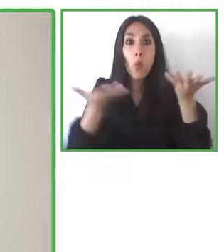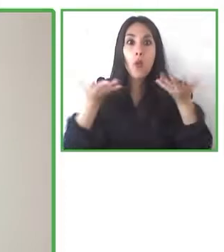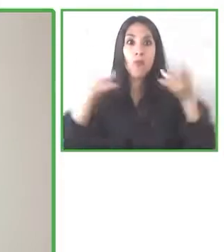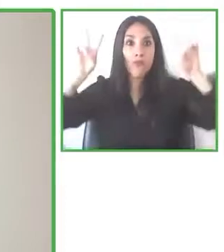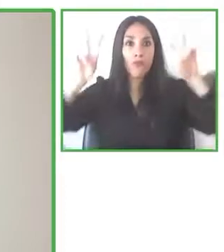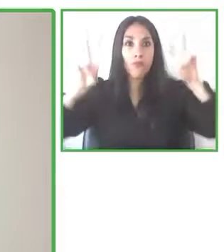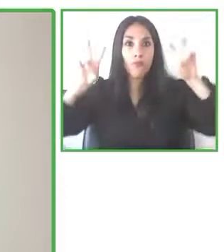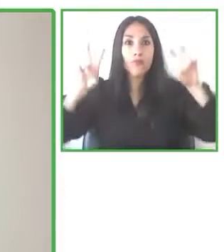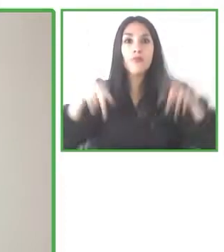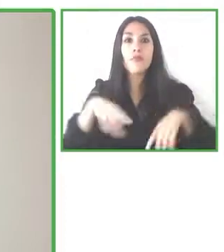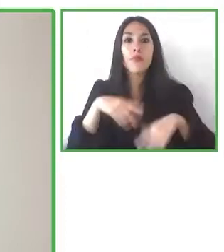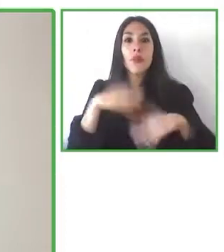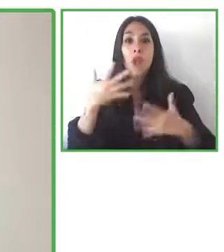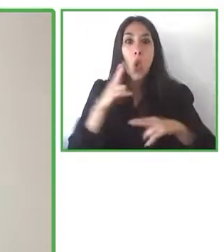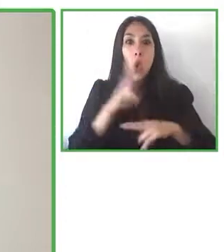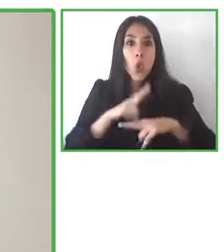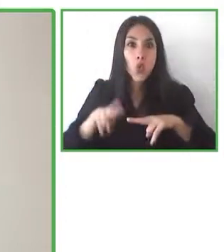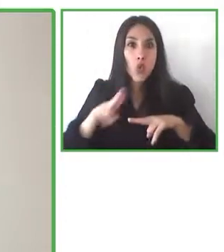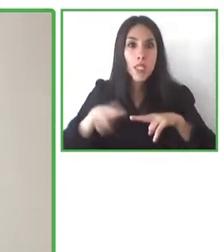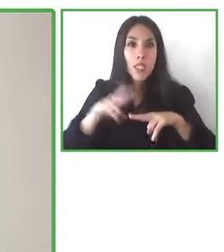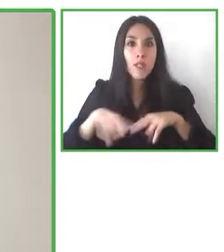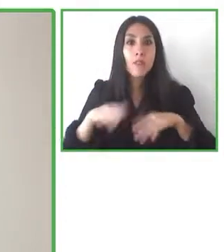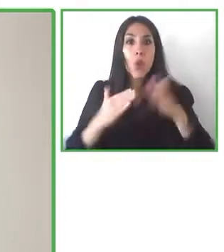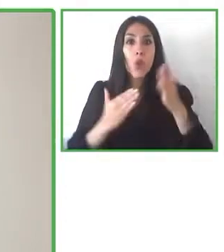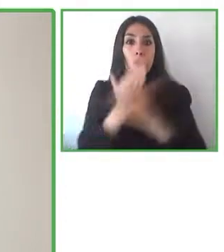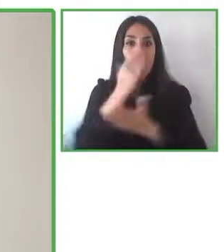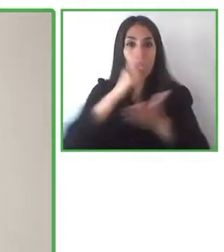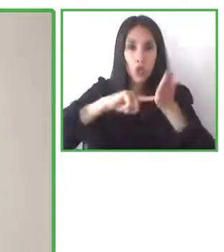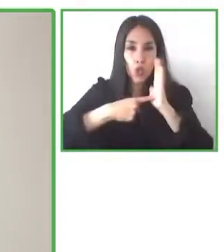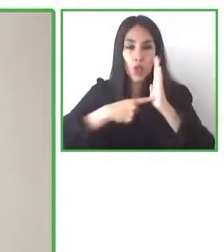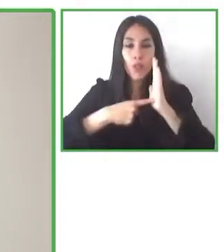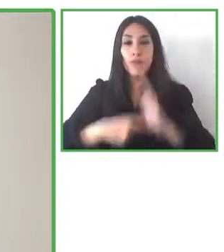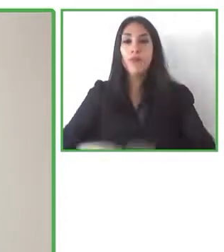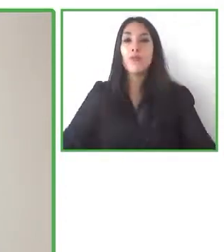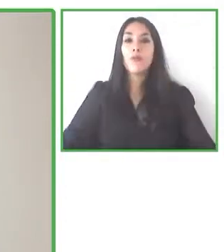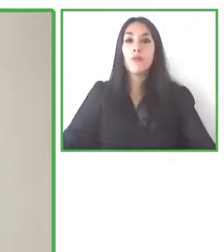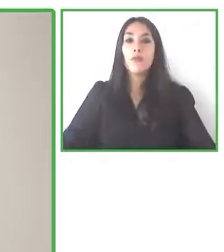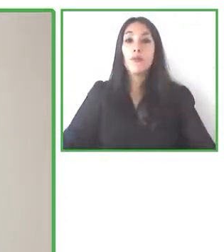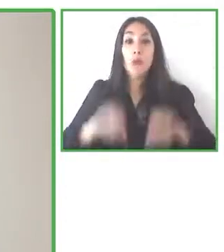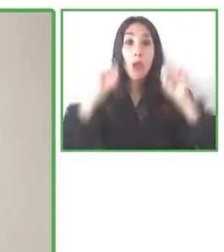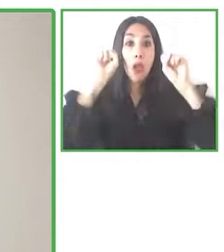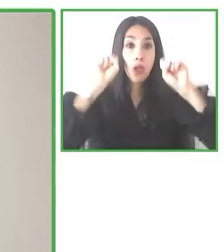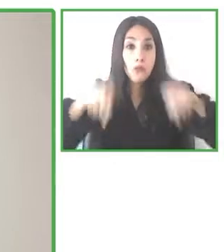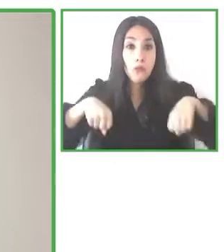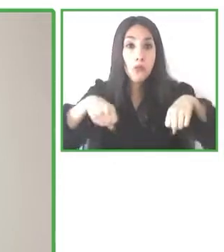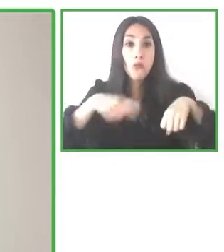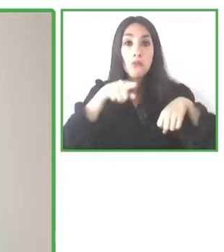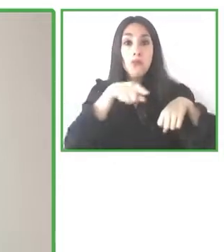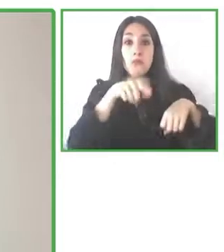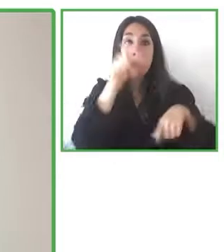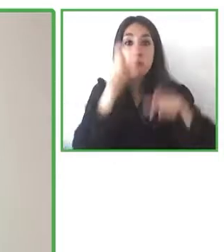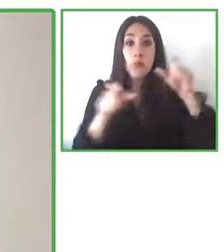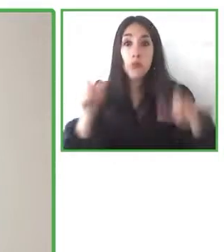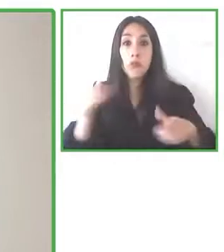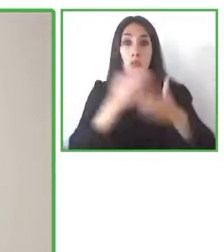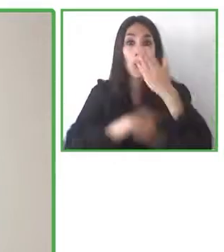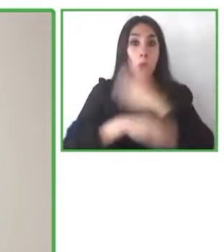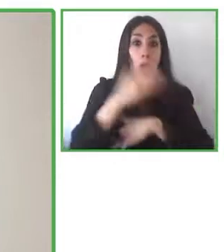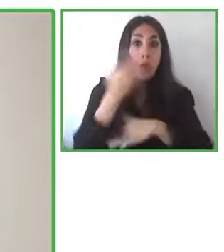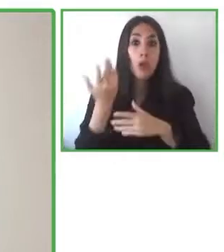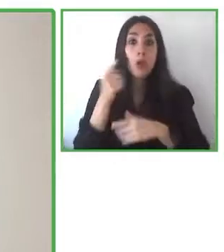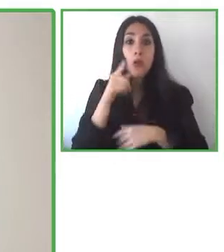tecnologías de vanguardia pueden facilitar la vida de las personas con discapacidad. Pero